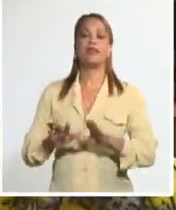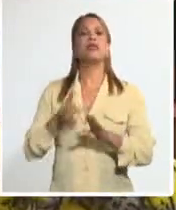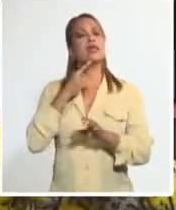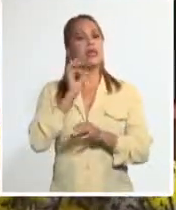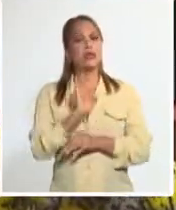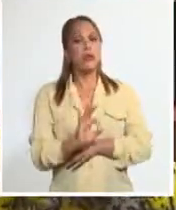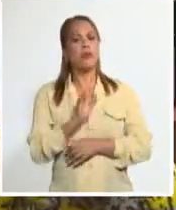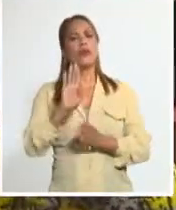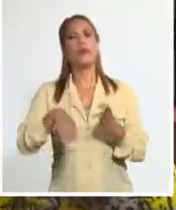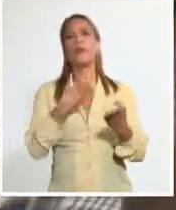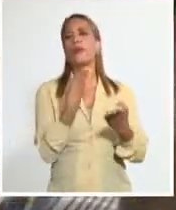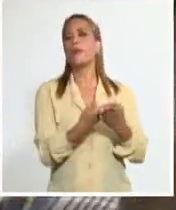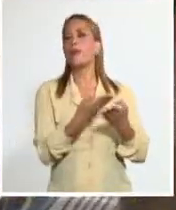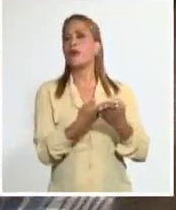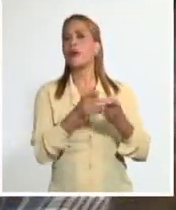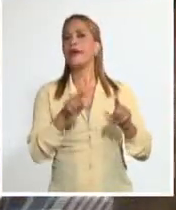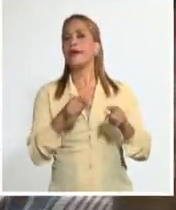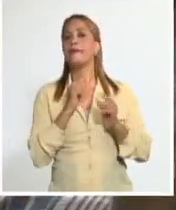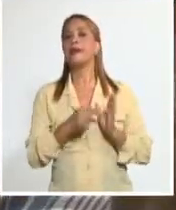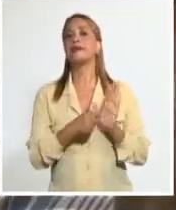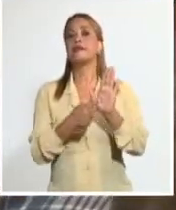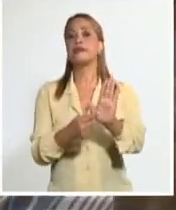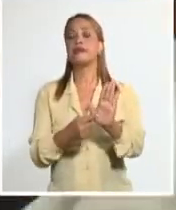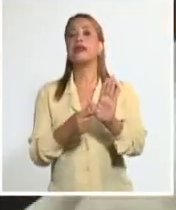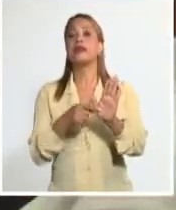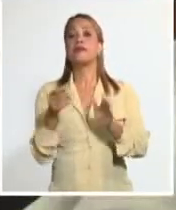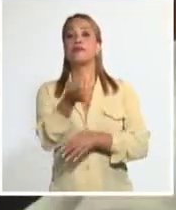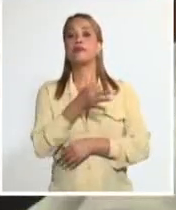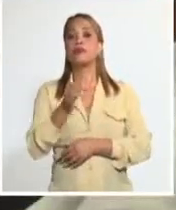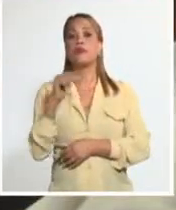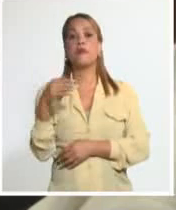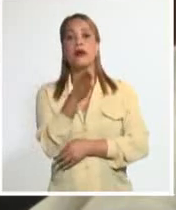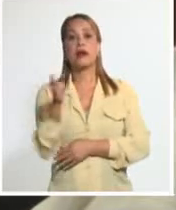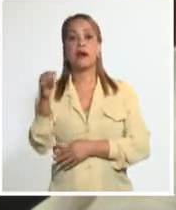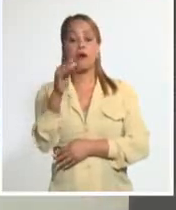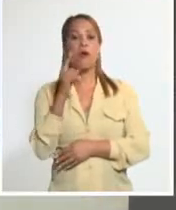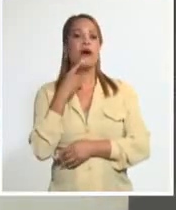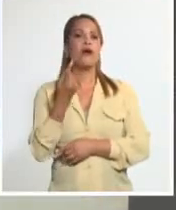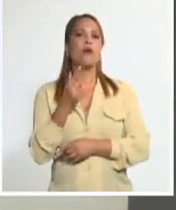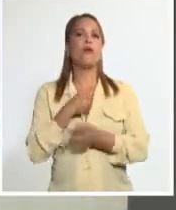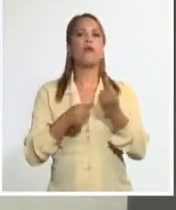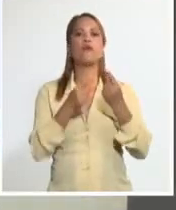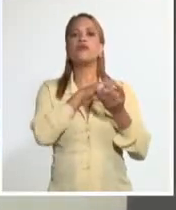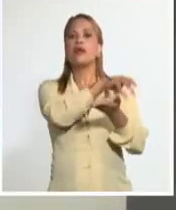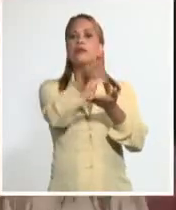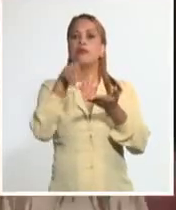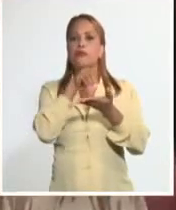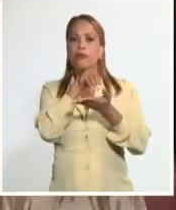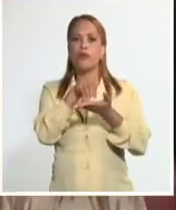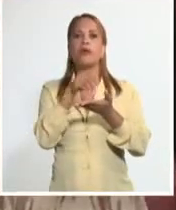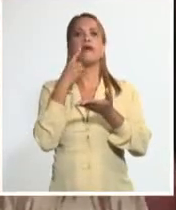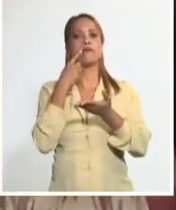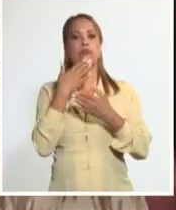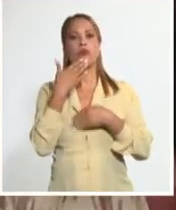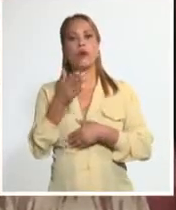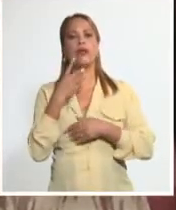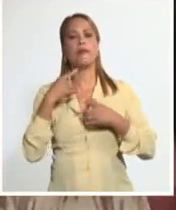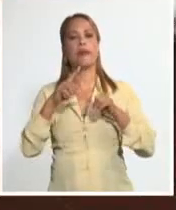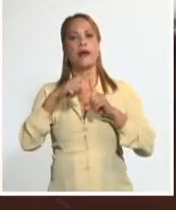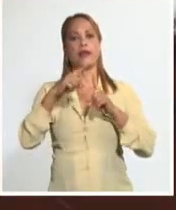sentido, propuso presentar a la ciudad de Baracoa y su centro histórico como zona de alta significación para el turismo.